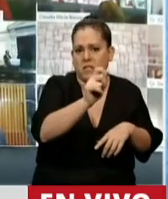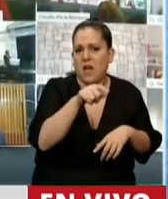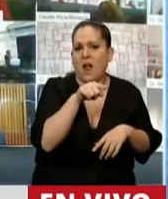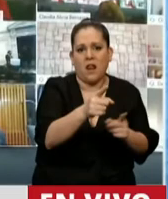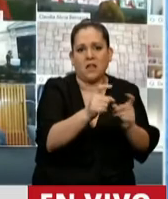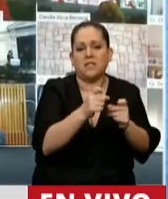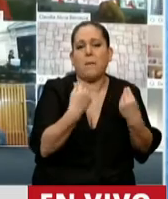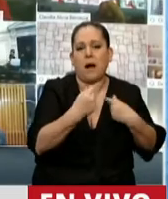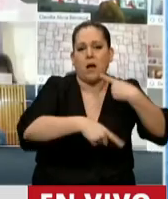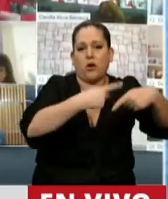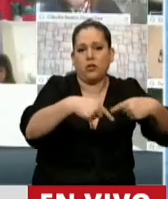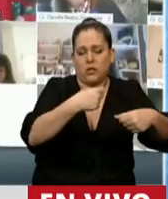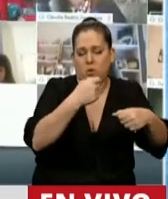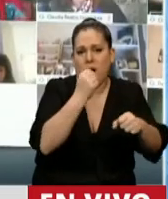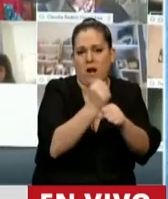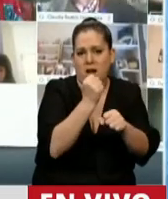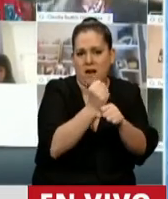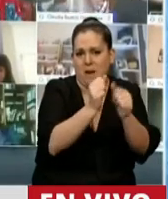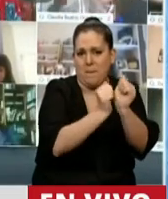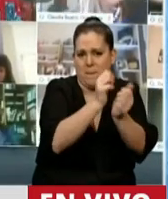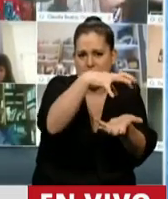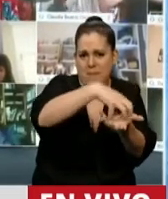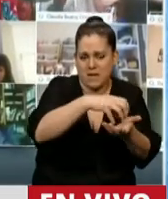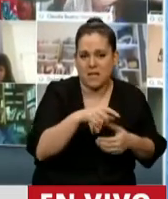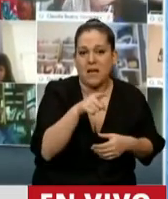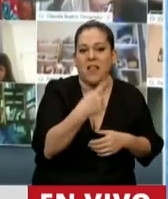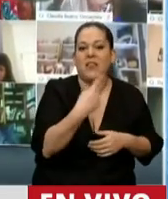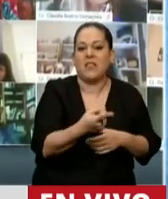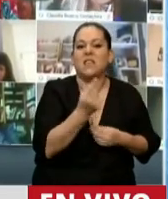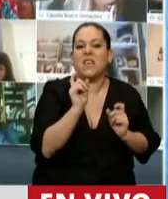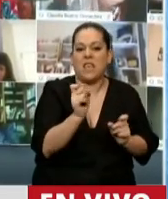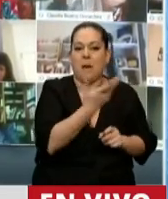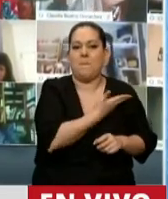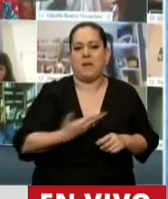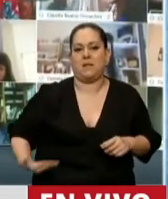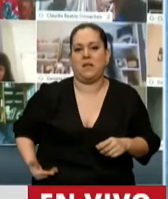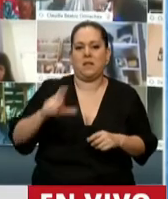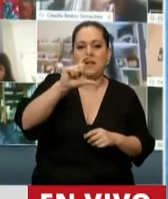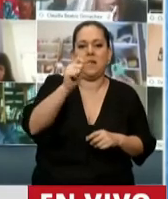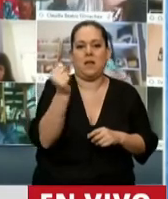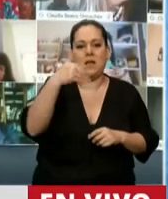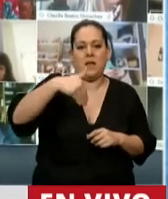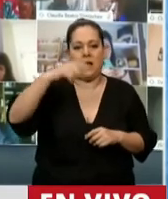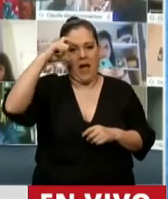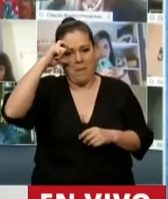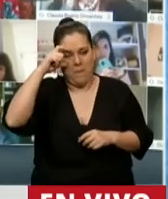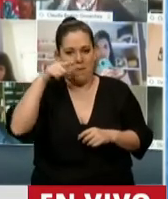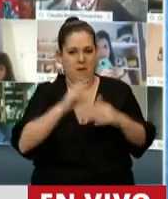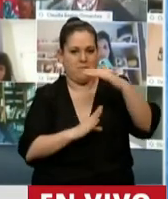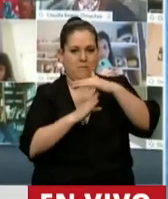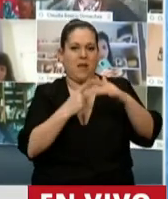continuidad de muchas empresas. Esto, señor Presidente, lo remite el Presidente de CAME. CAME como representante y justamente hace esa